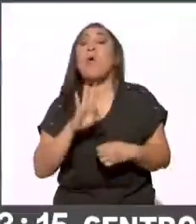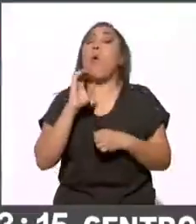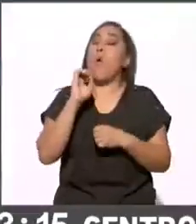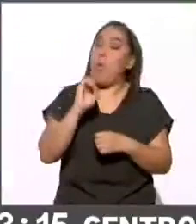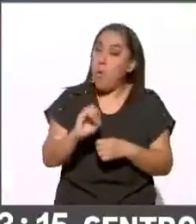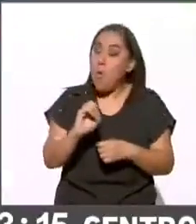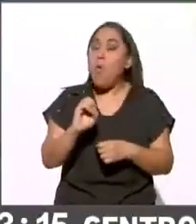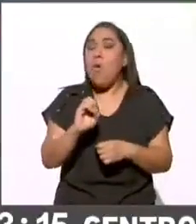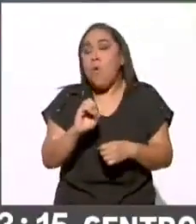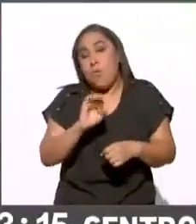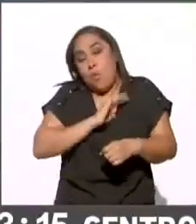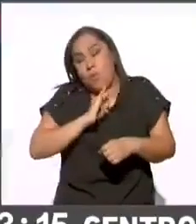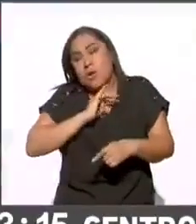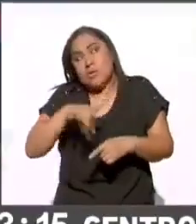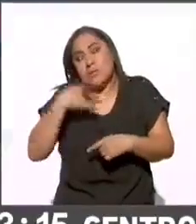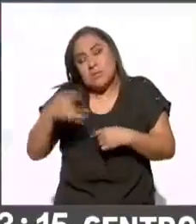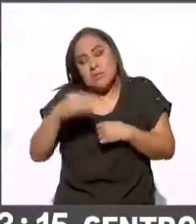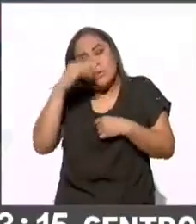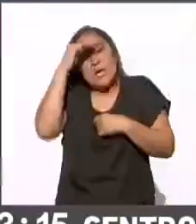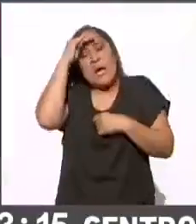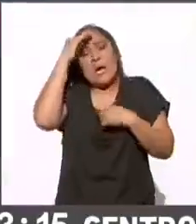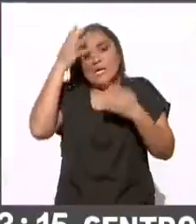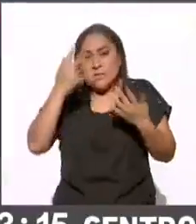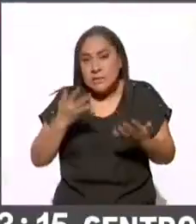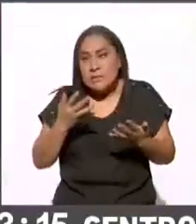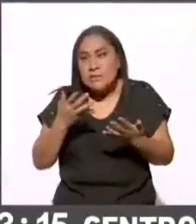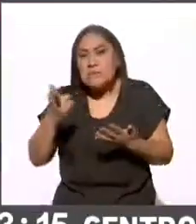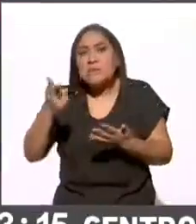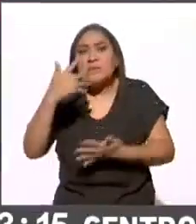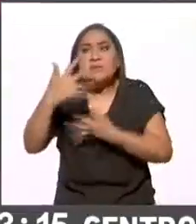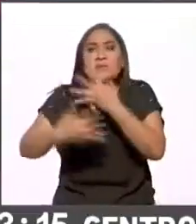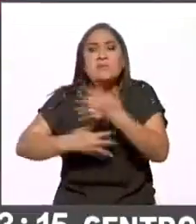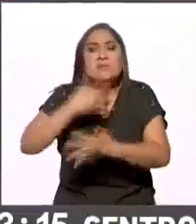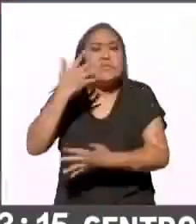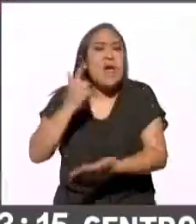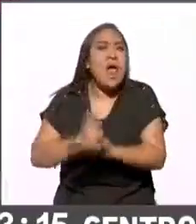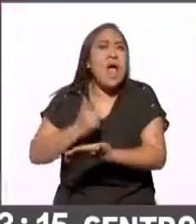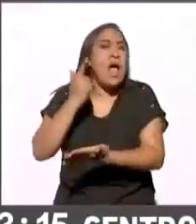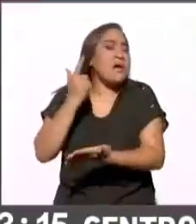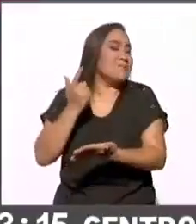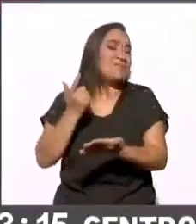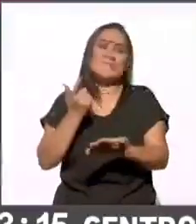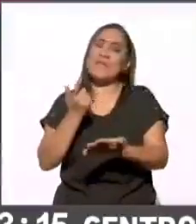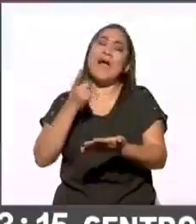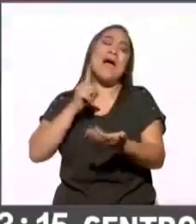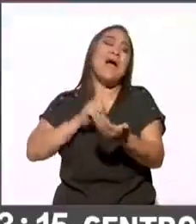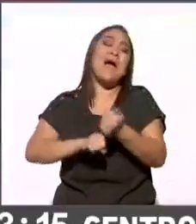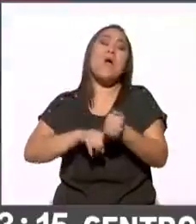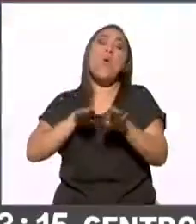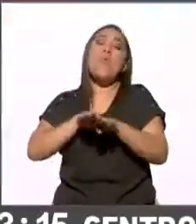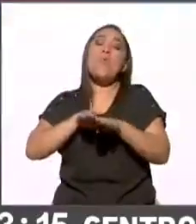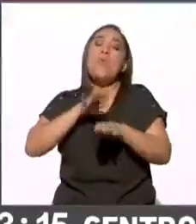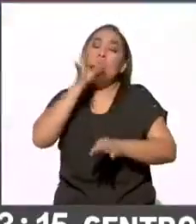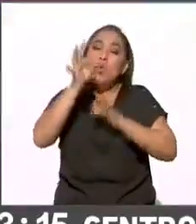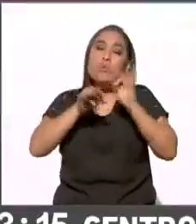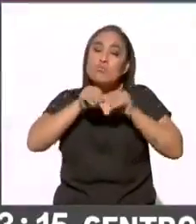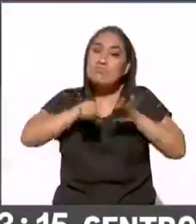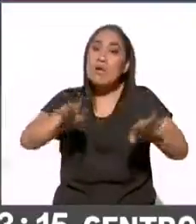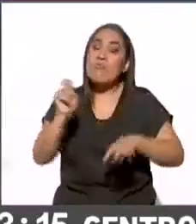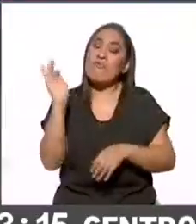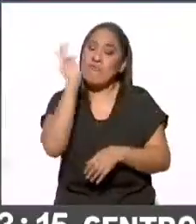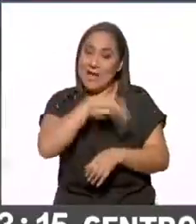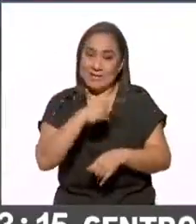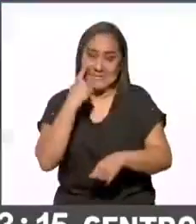o pensar que efectivamente la violencia se está desbordando cuando son falsos, son estos mensajes que son